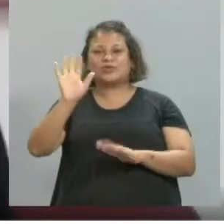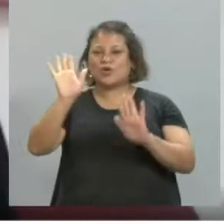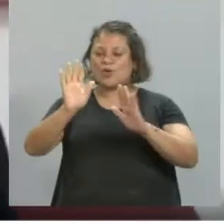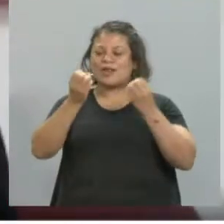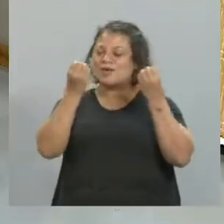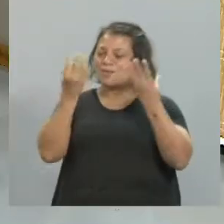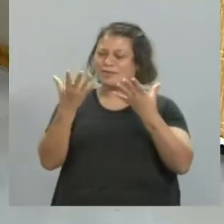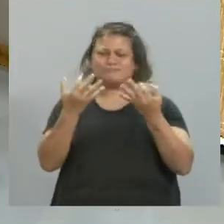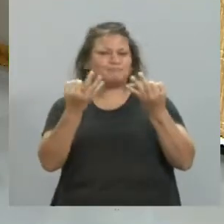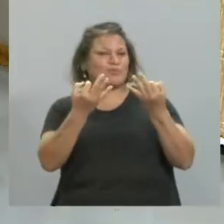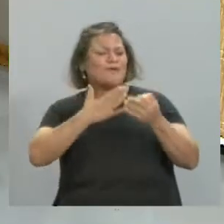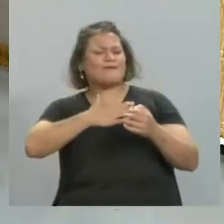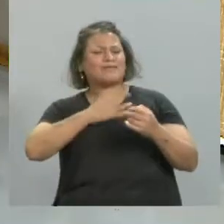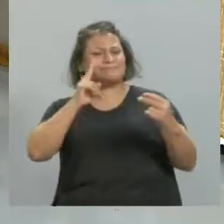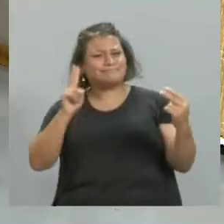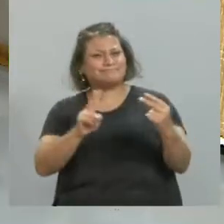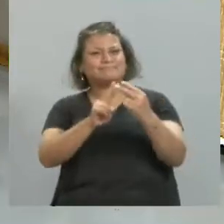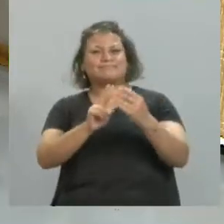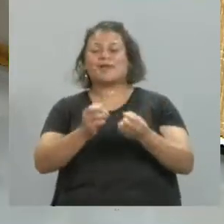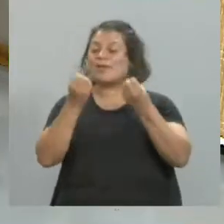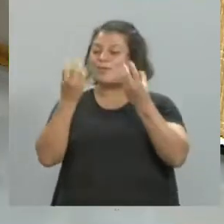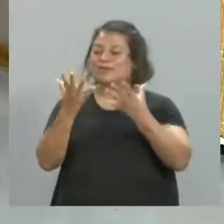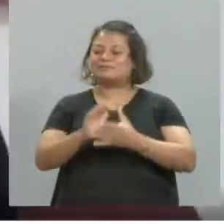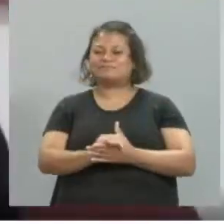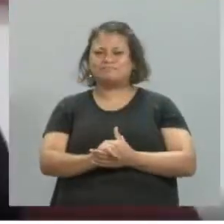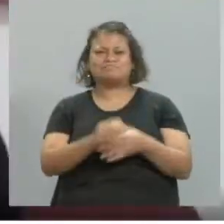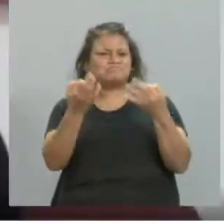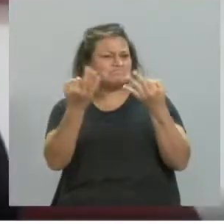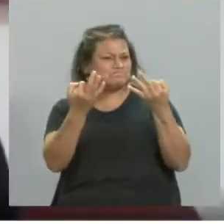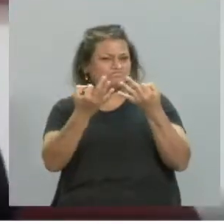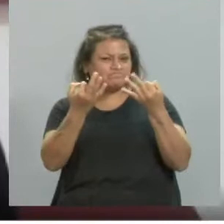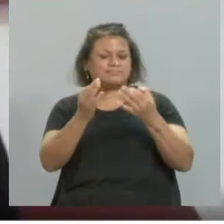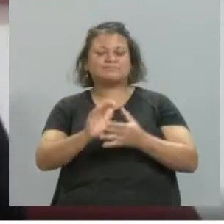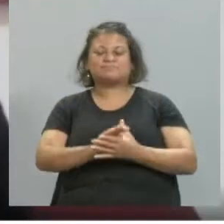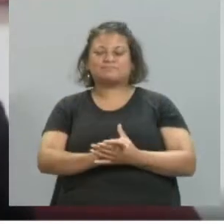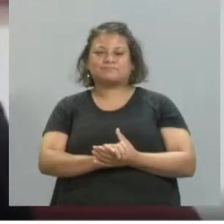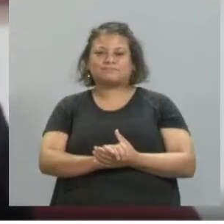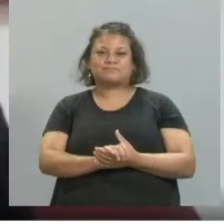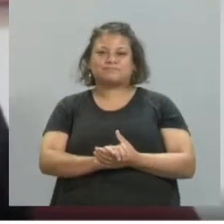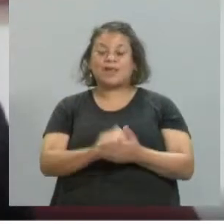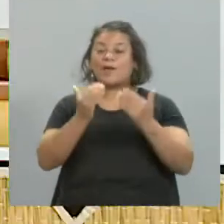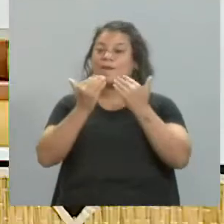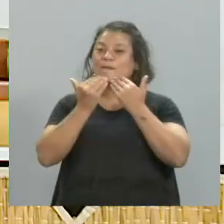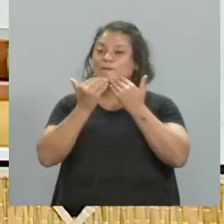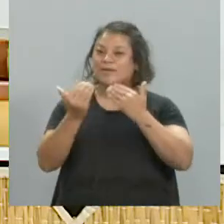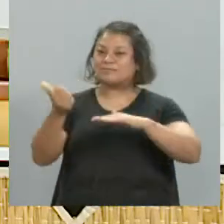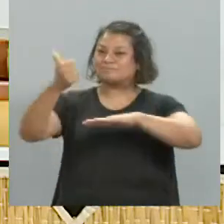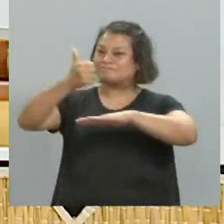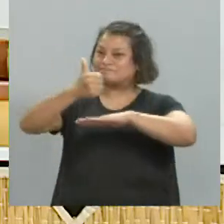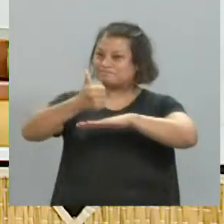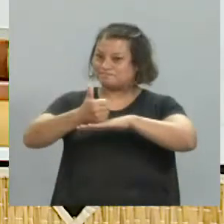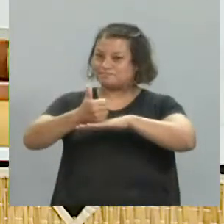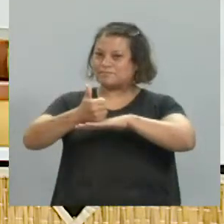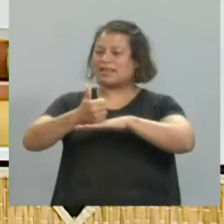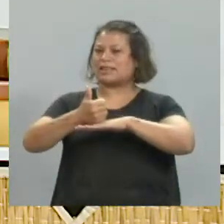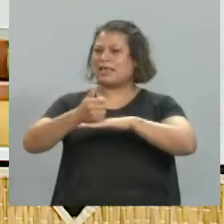Muy bien. Contento de tenerte, ¿cómo estás? Bien, muy bien, muy bien. Muchas gracias por darnos la posibilidad de